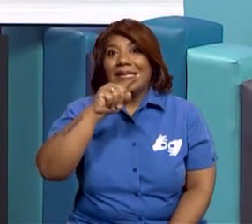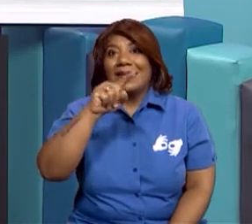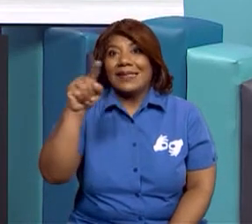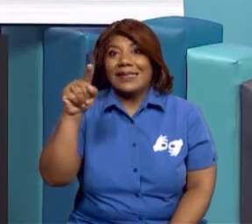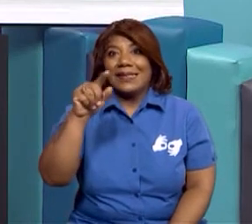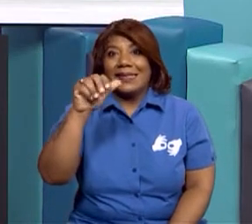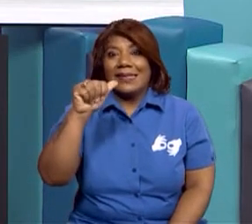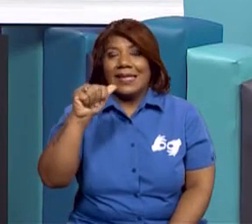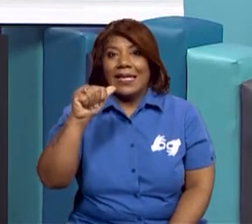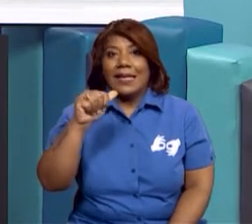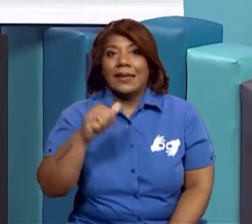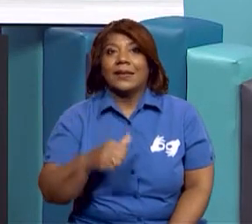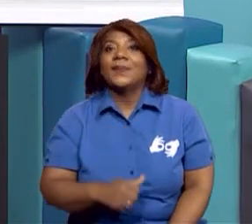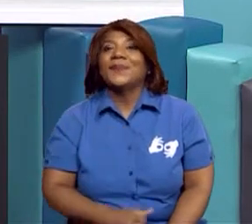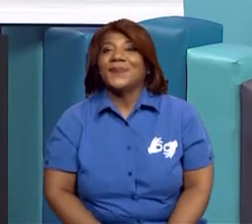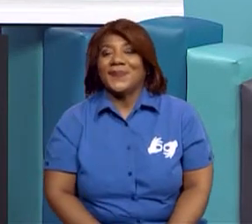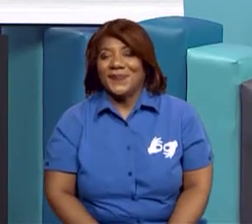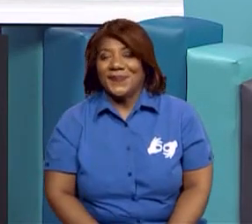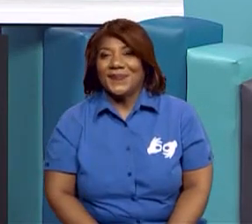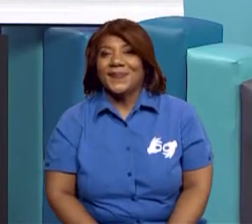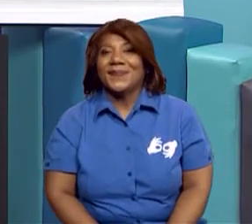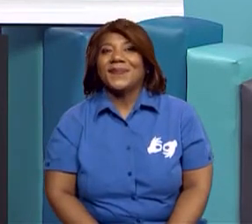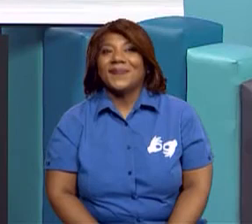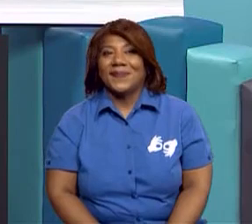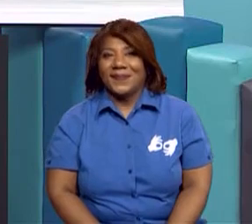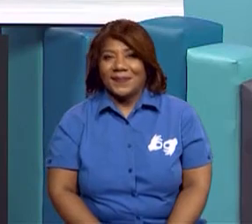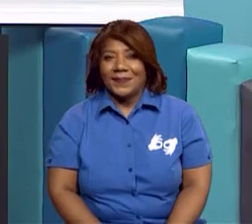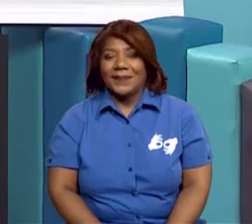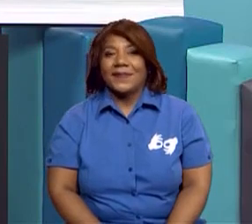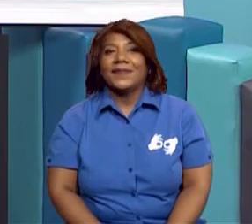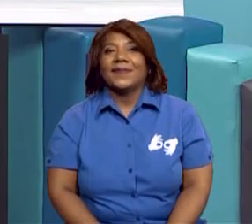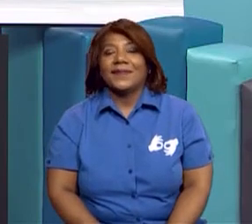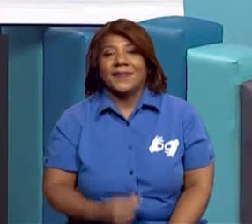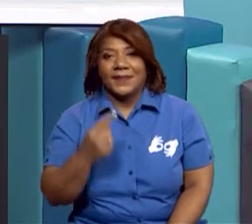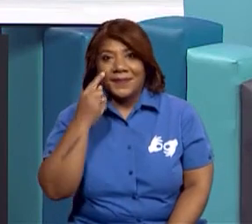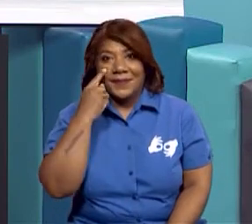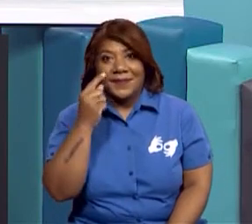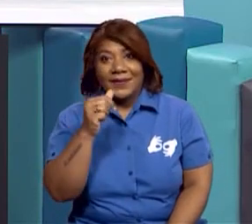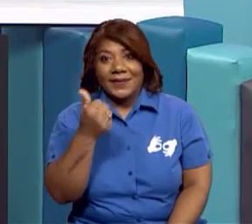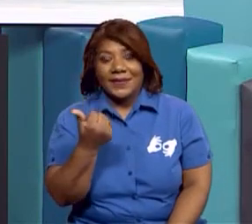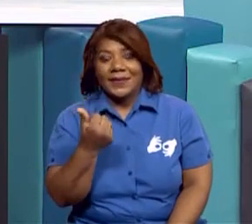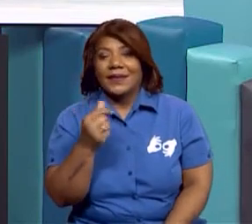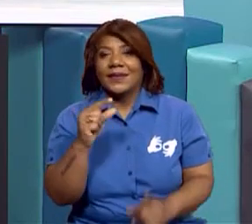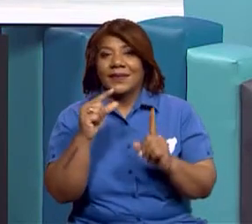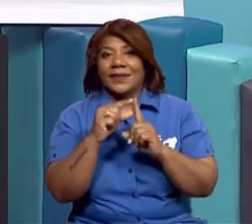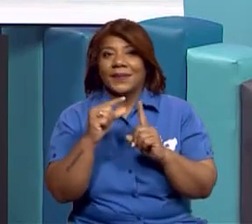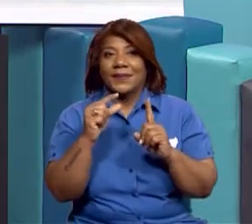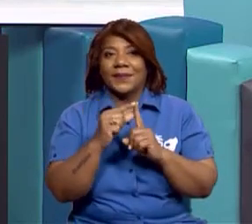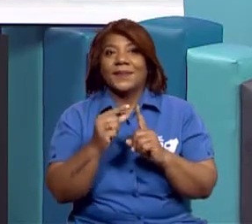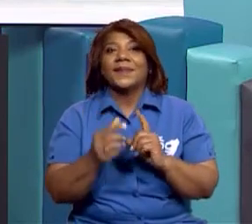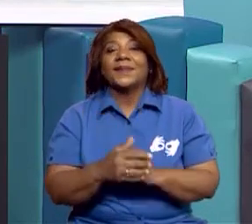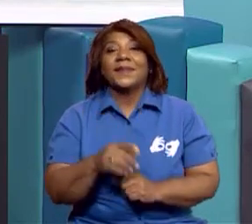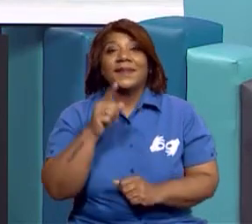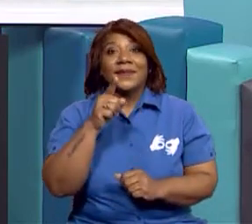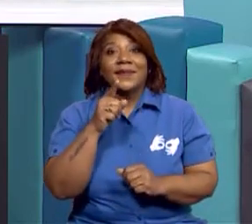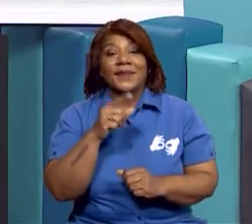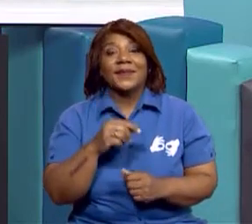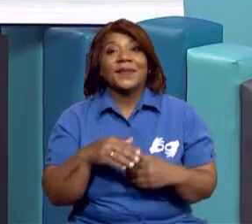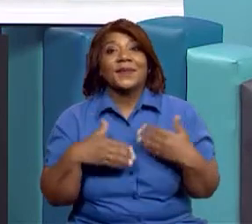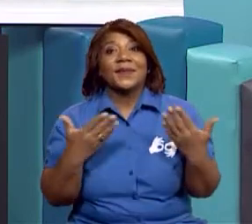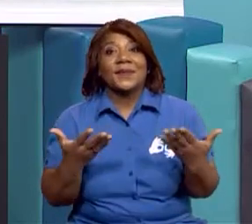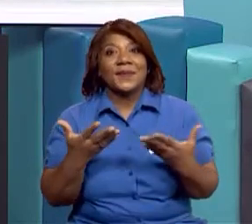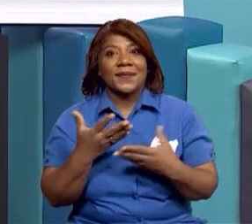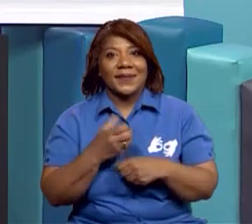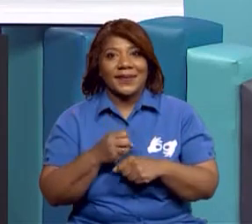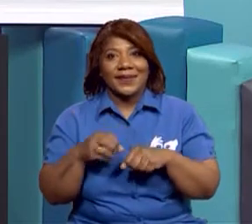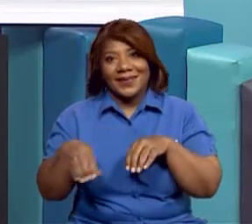con casa. ¿Te parece? Y después vamos a colocar una más larguita. Para que vayas recordando cómo realizamos